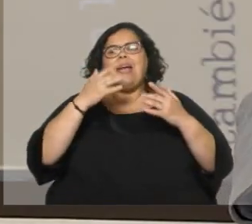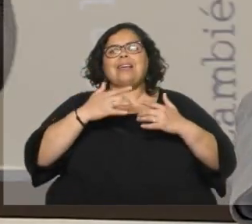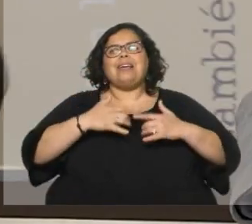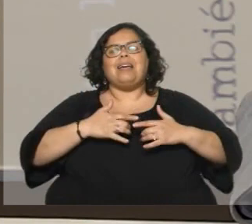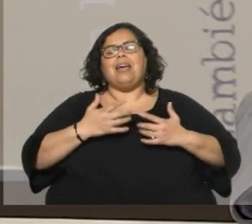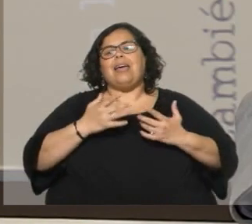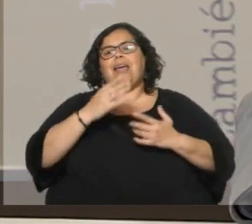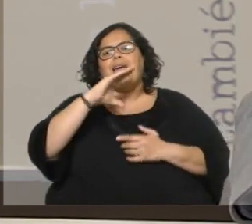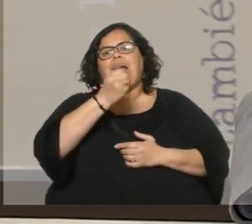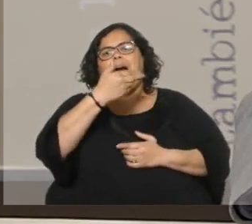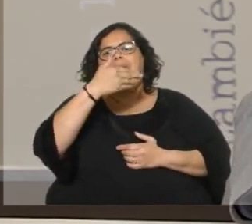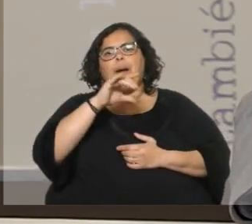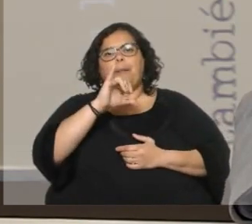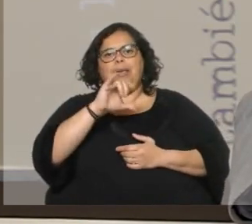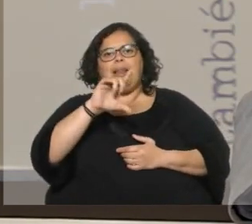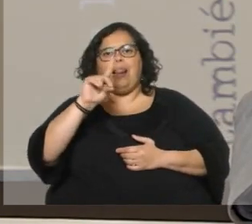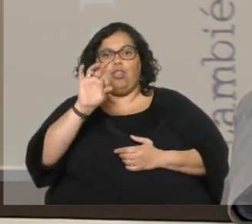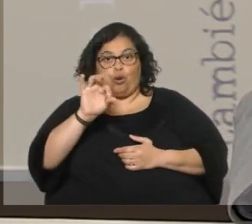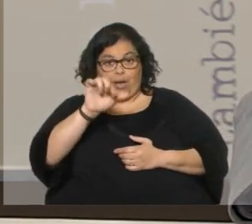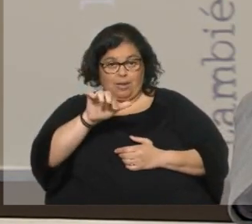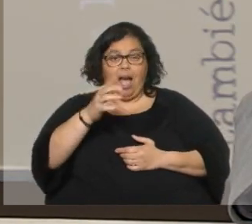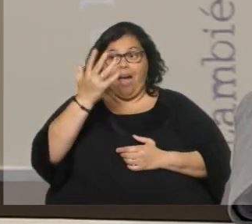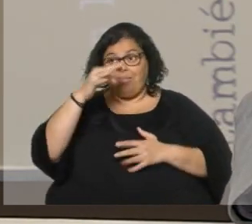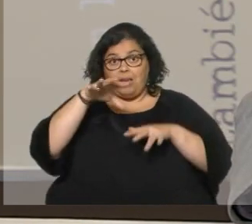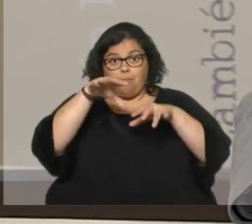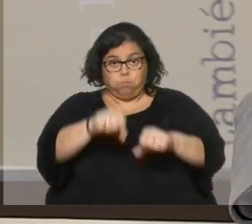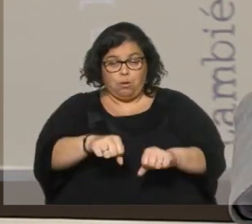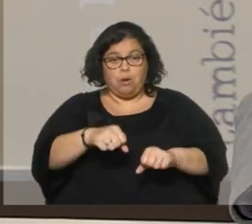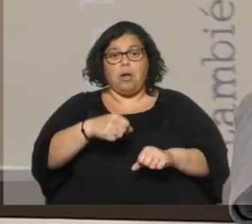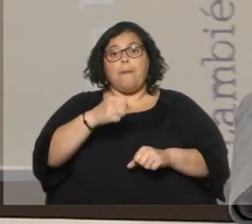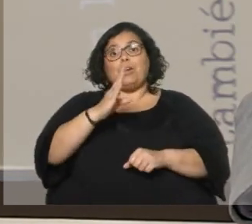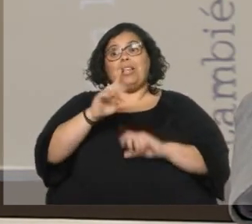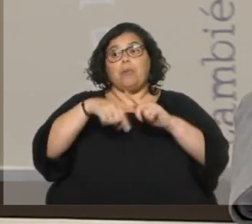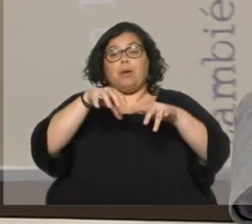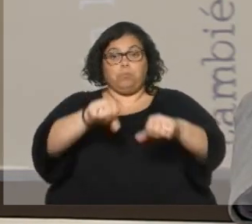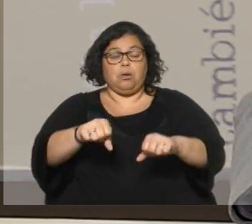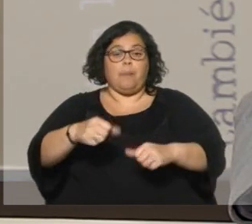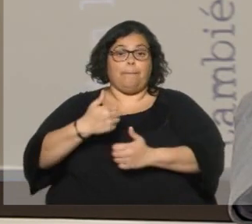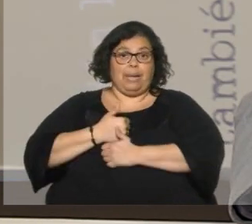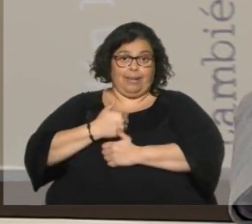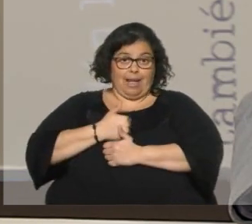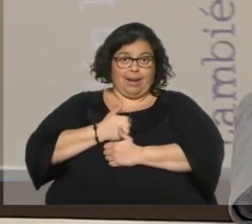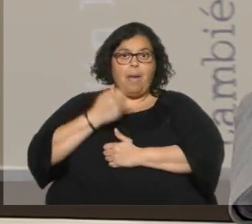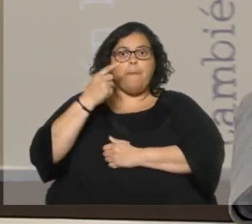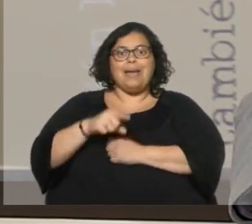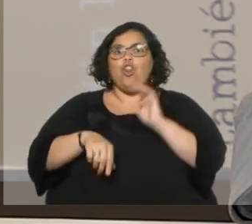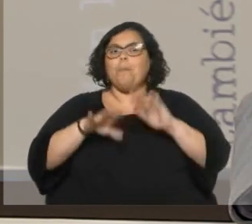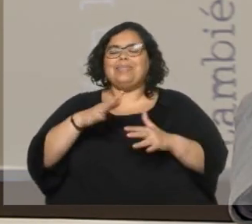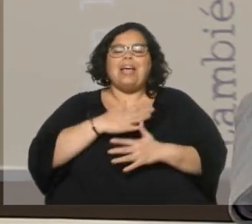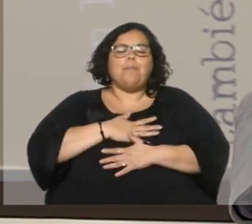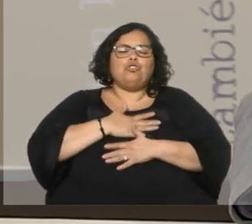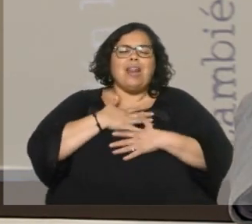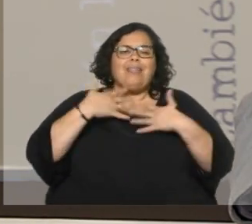apoderado primero los peronistas y después los militares en la guerra de las Malvinas. Pero lo emocionante fue la gente, lloraba, se